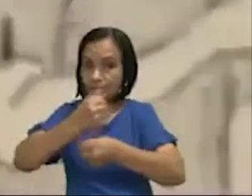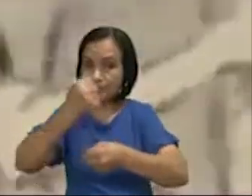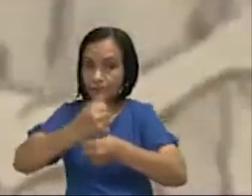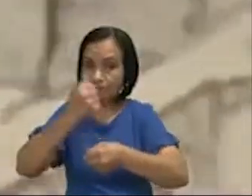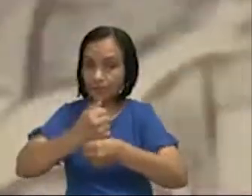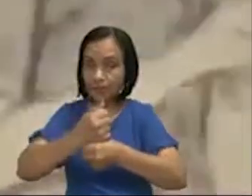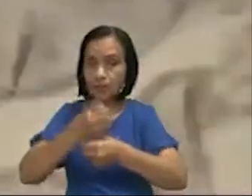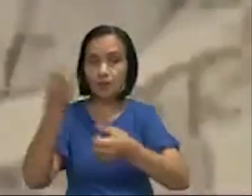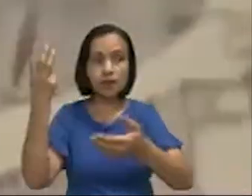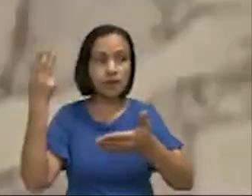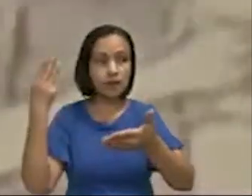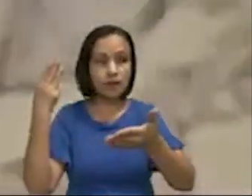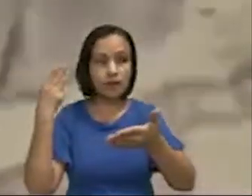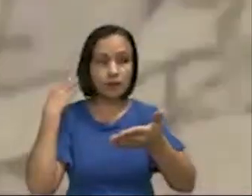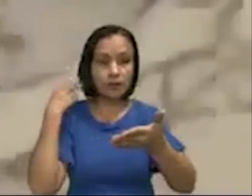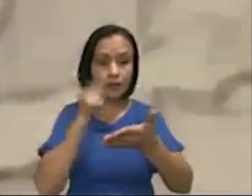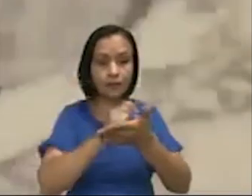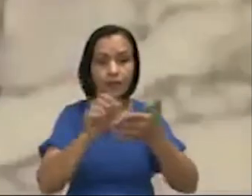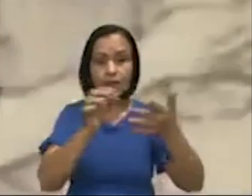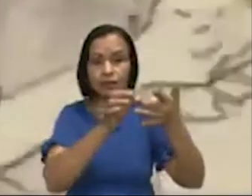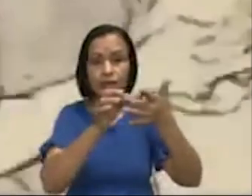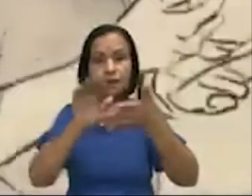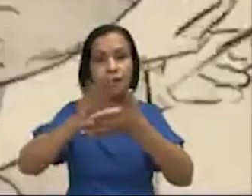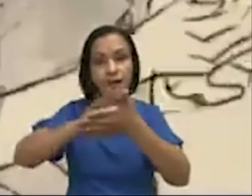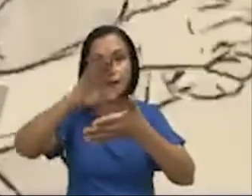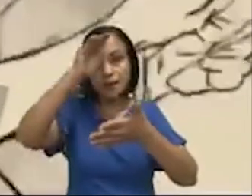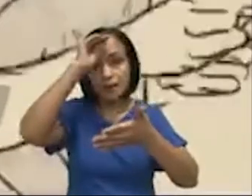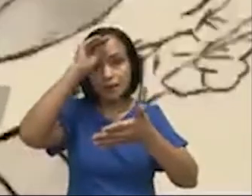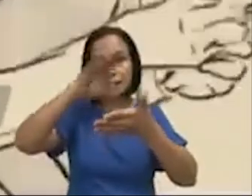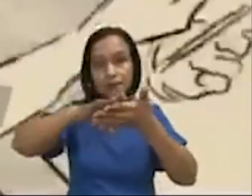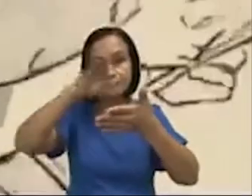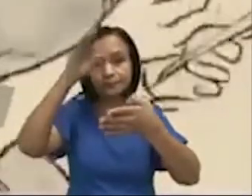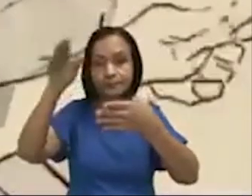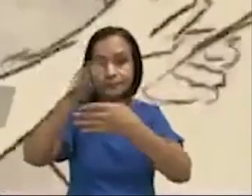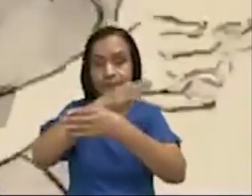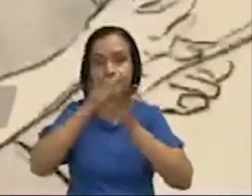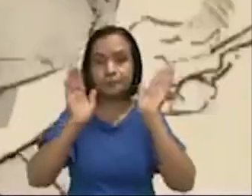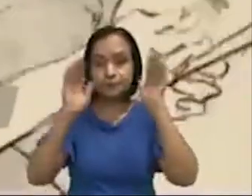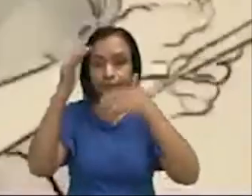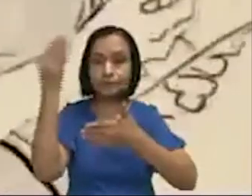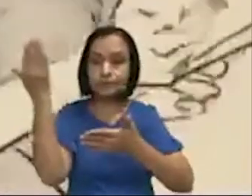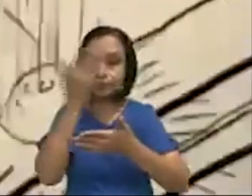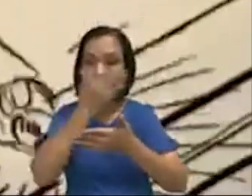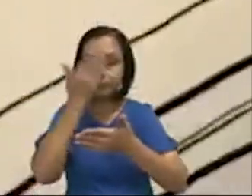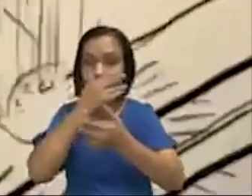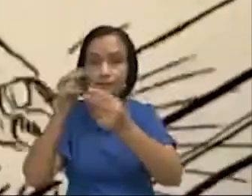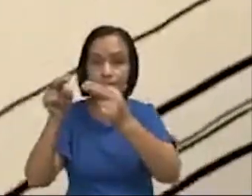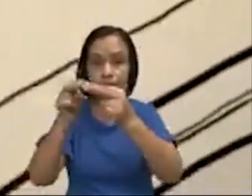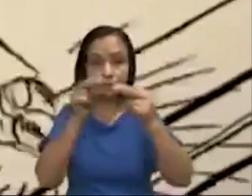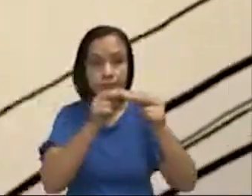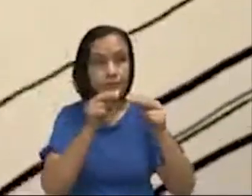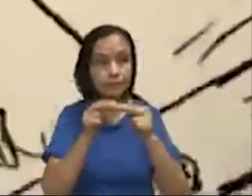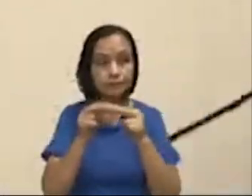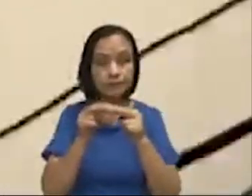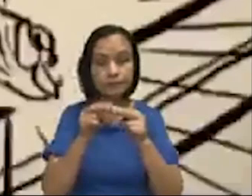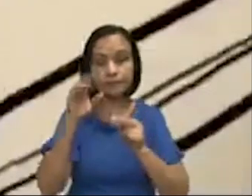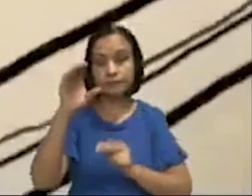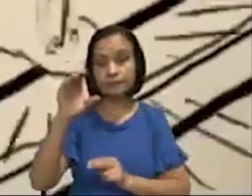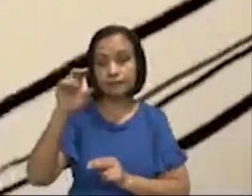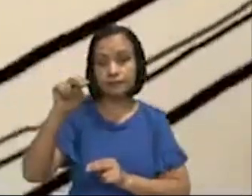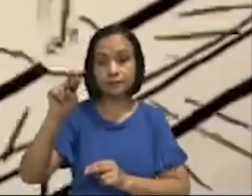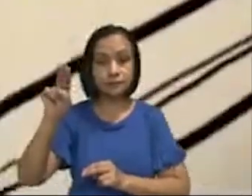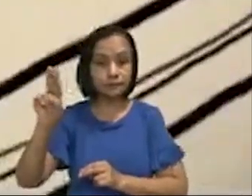hay alguna situación o alguna condición que a ellos les está limitando el aprendizaje. Nosotros, como Ministerio de Educación,